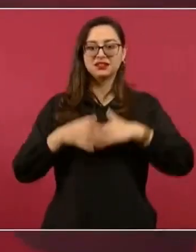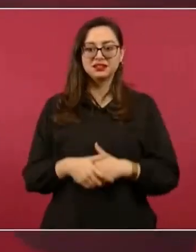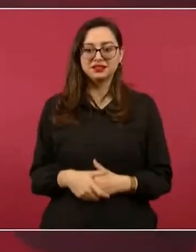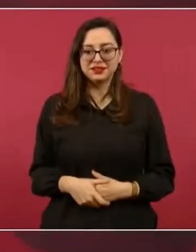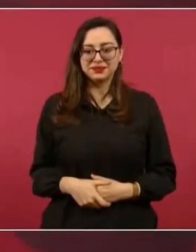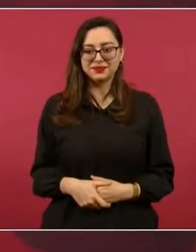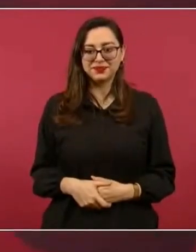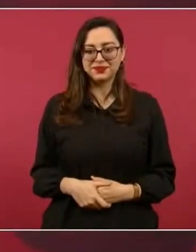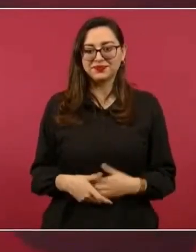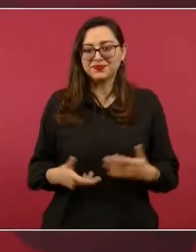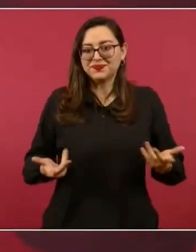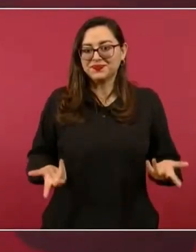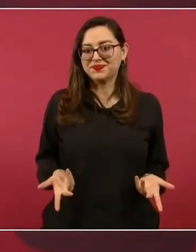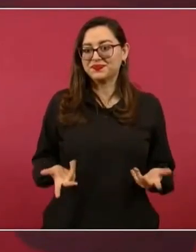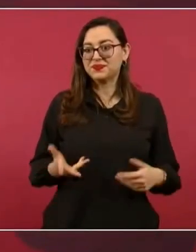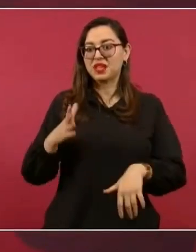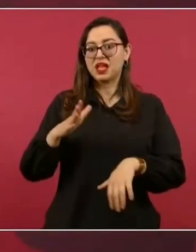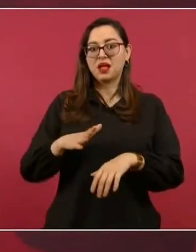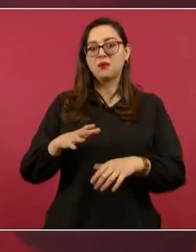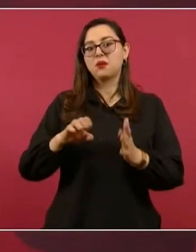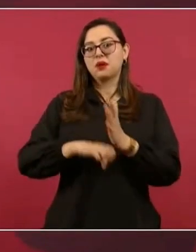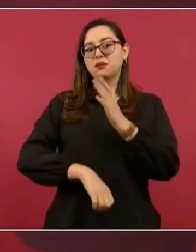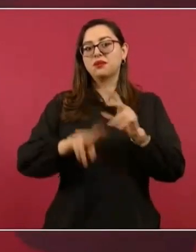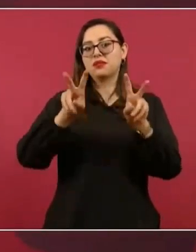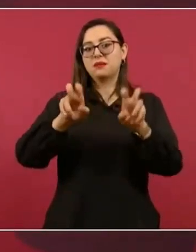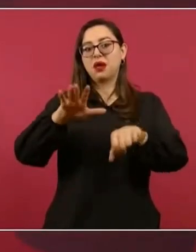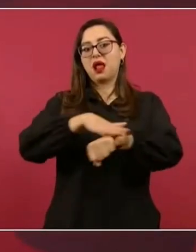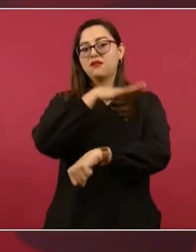aeropuerto es categoría 1, categoría 2.